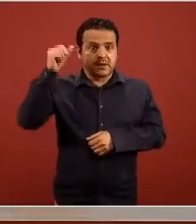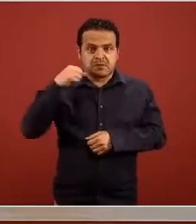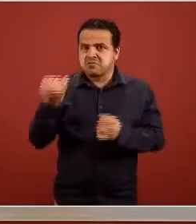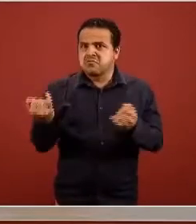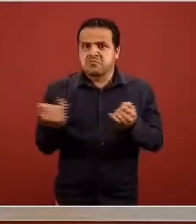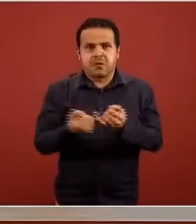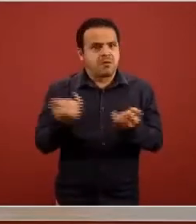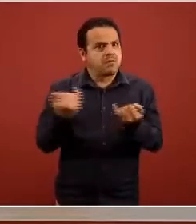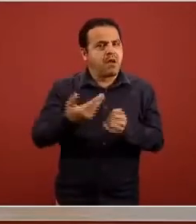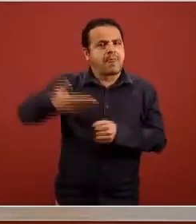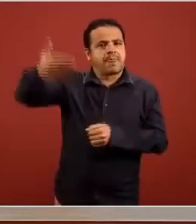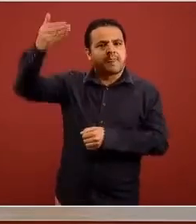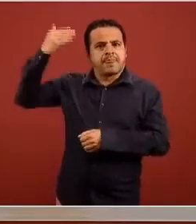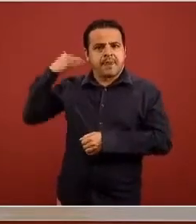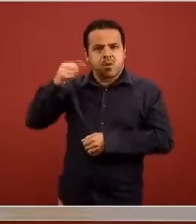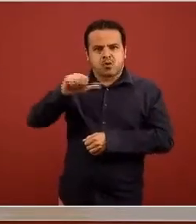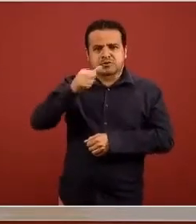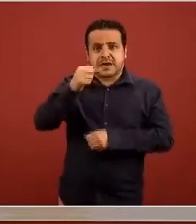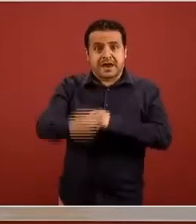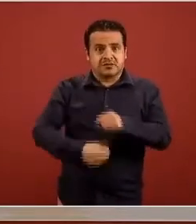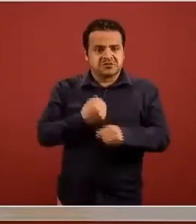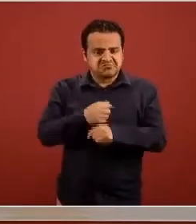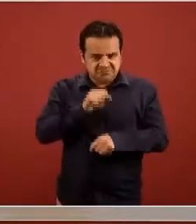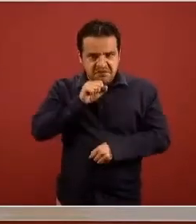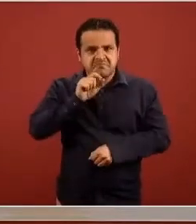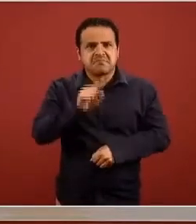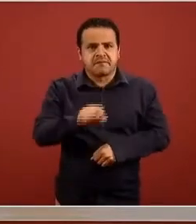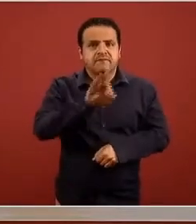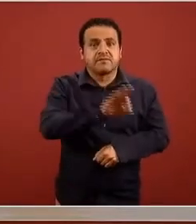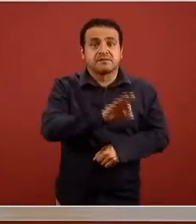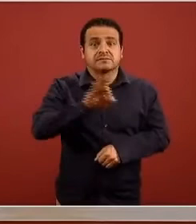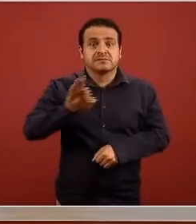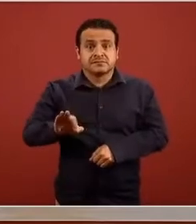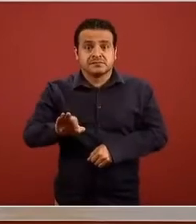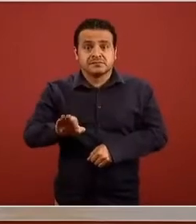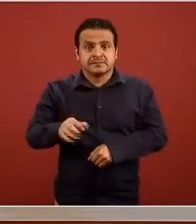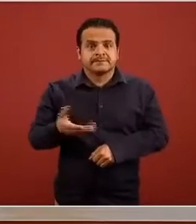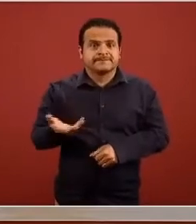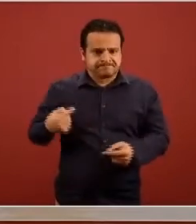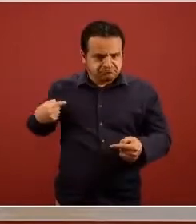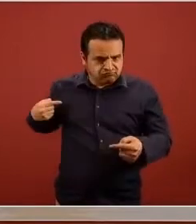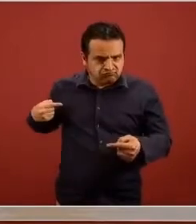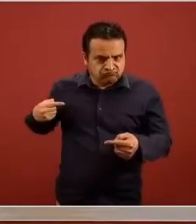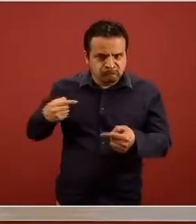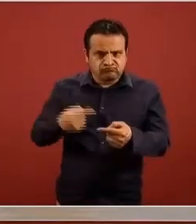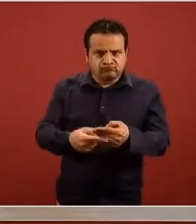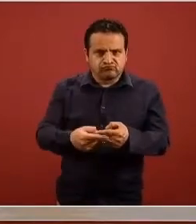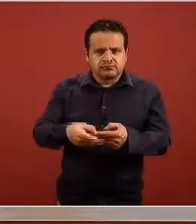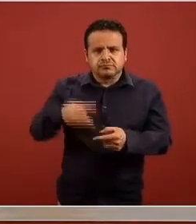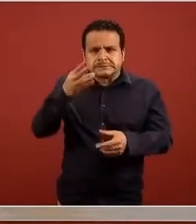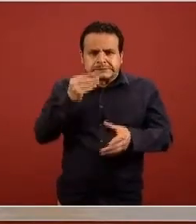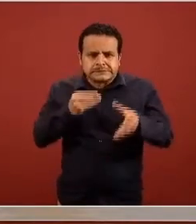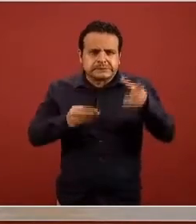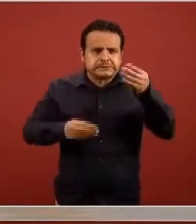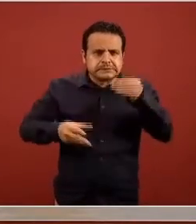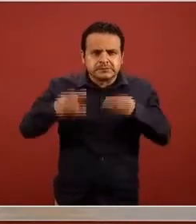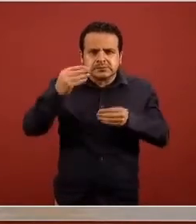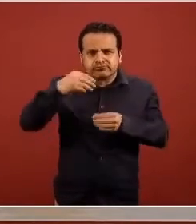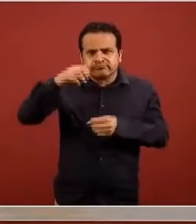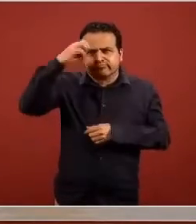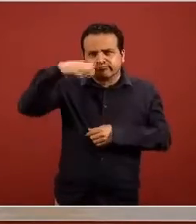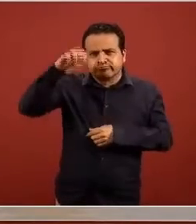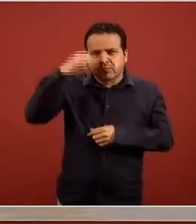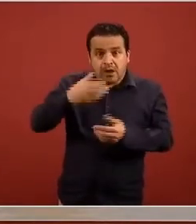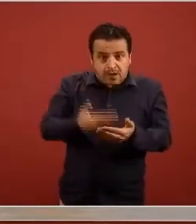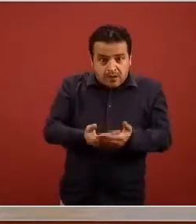y hoy estamos a un buen tramo pero nos falta todavía otro buen tramo de la epidemia de COVID